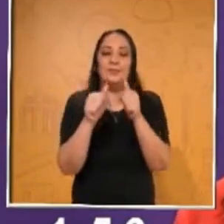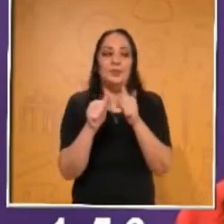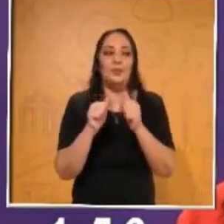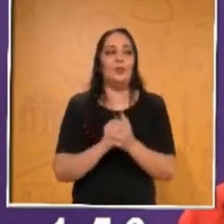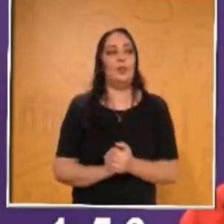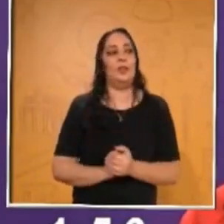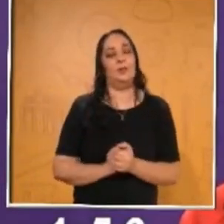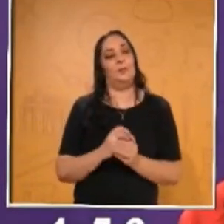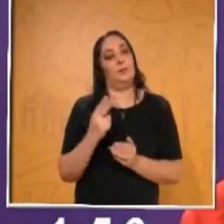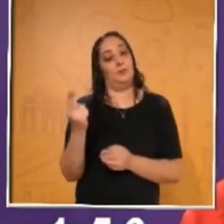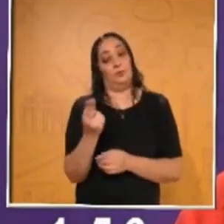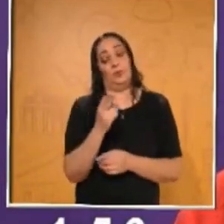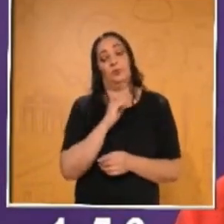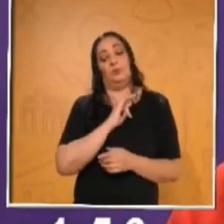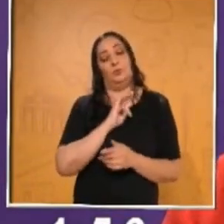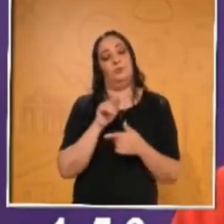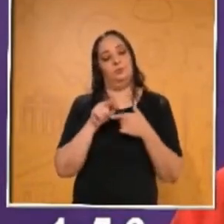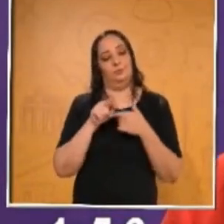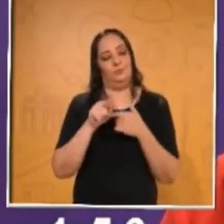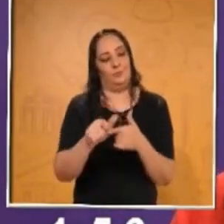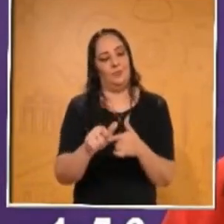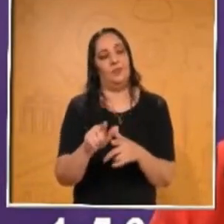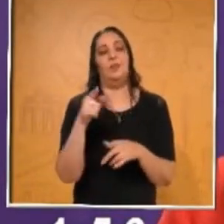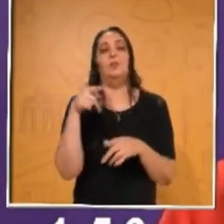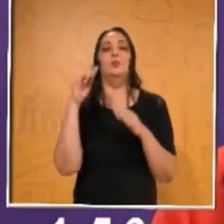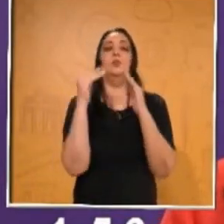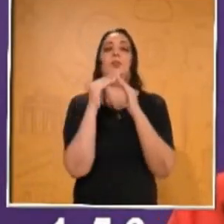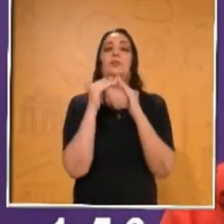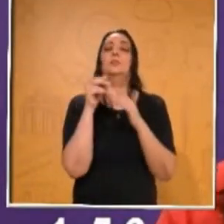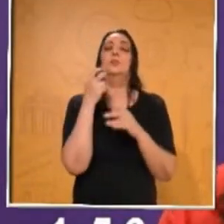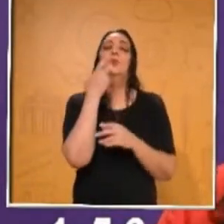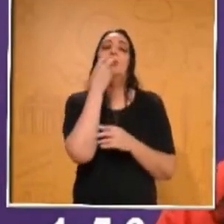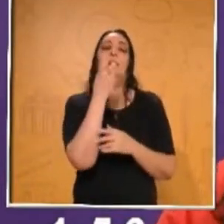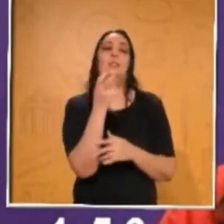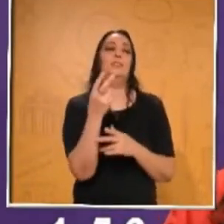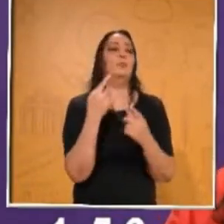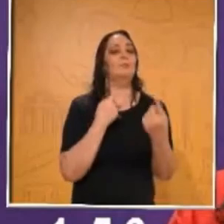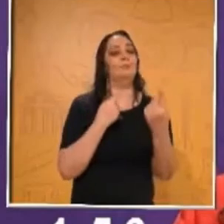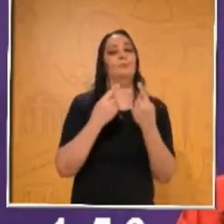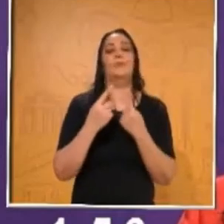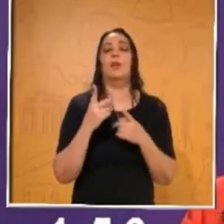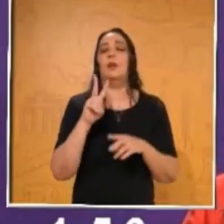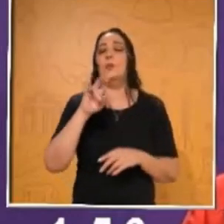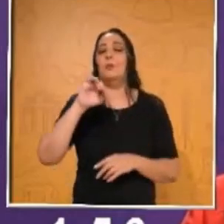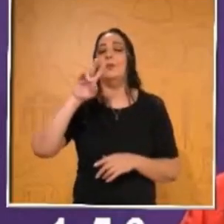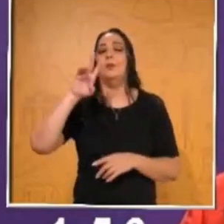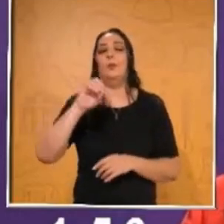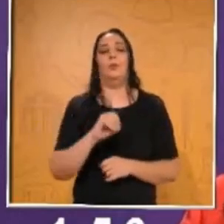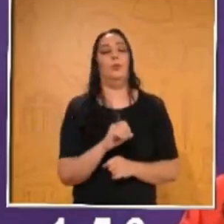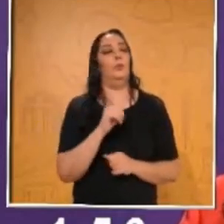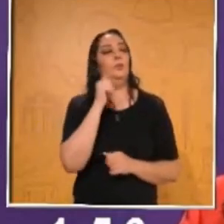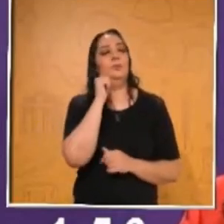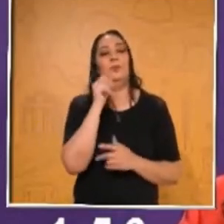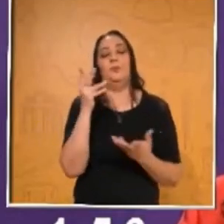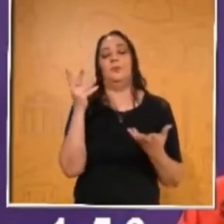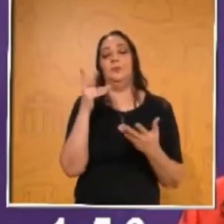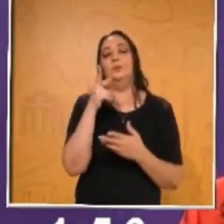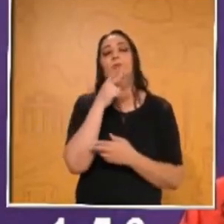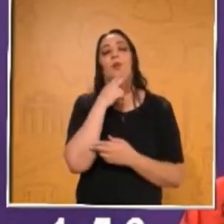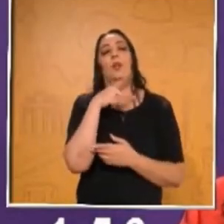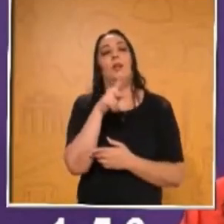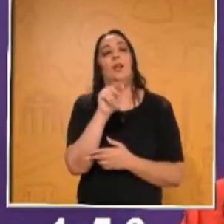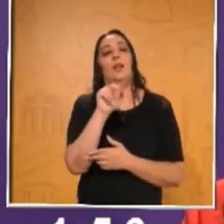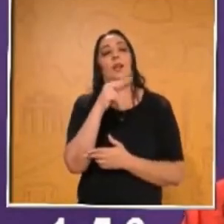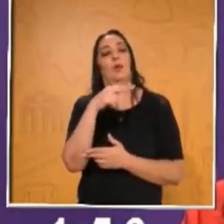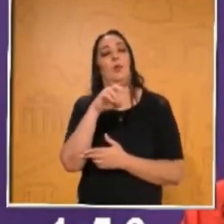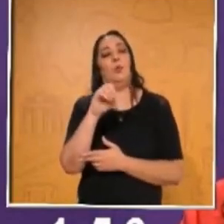Y mientras ustedes lo permitan, seguiremos llegando hasta sus hogares con esta interacción totalmente en vivo, como lo es esta aplicación de Cajud.